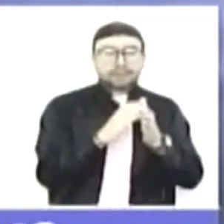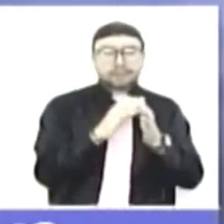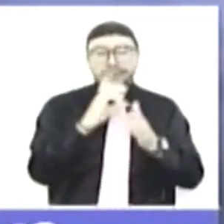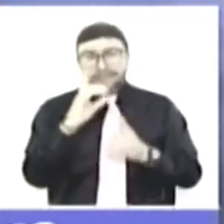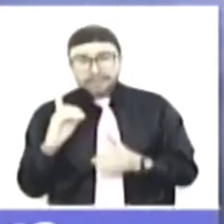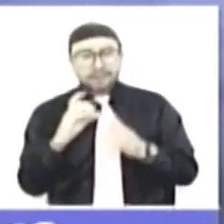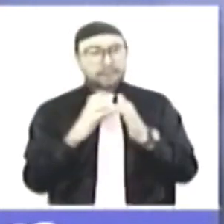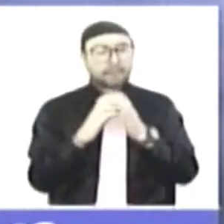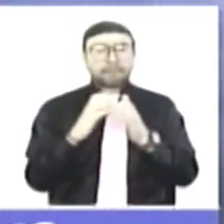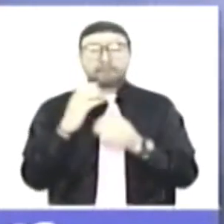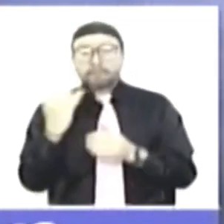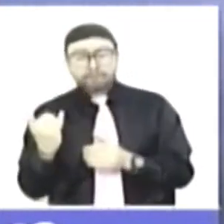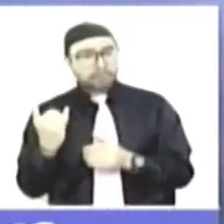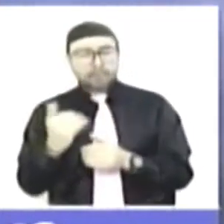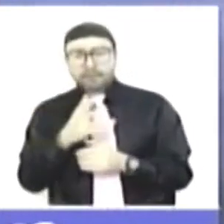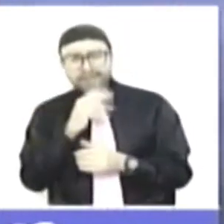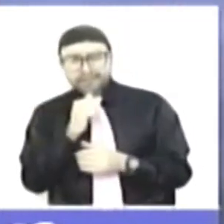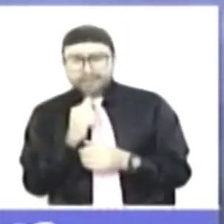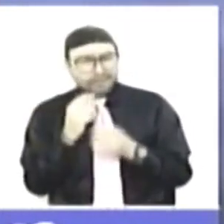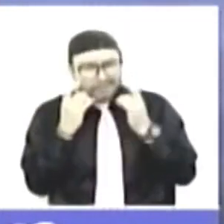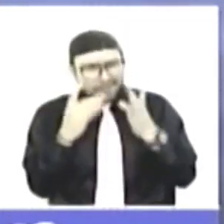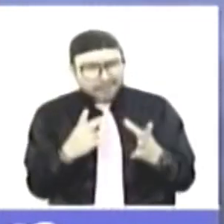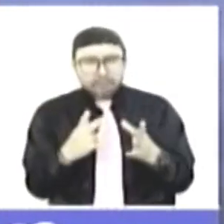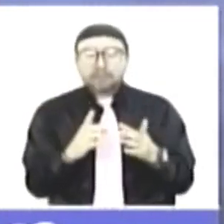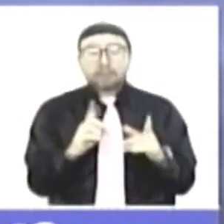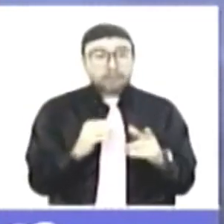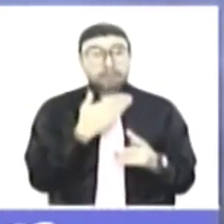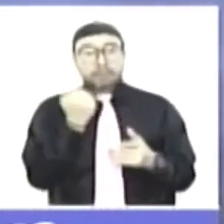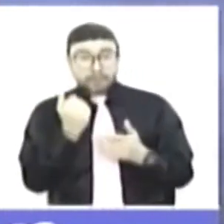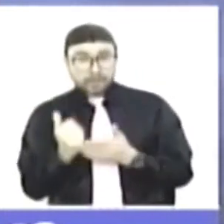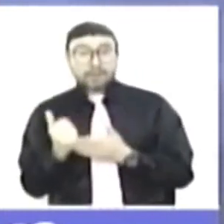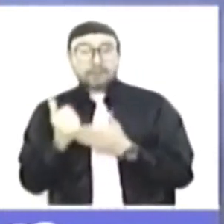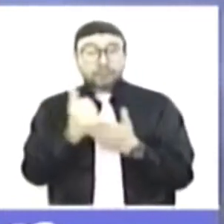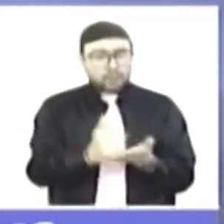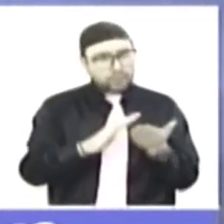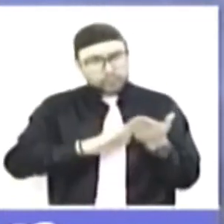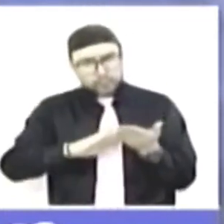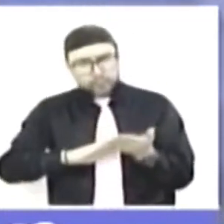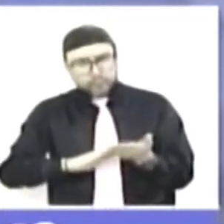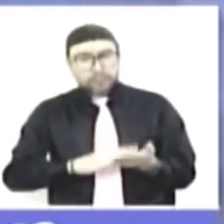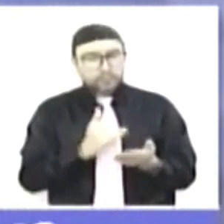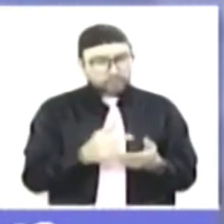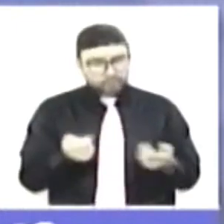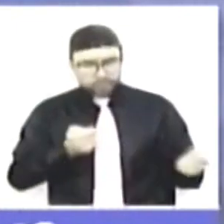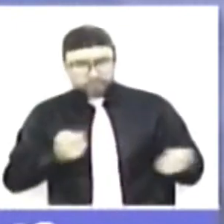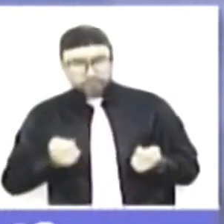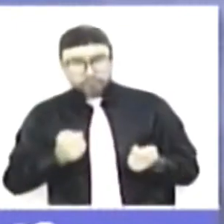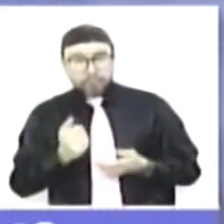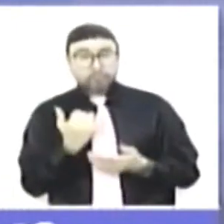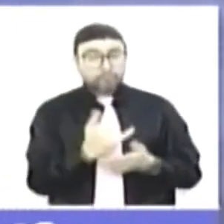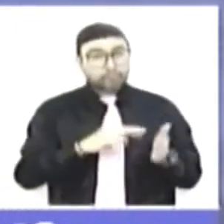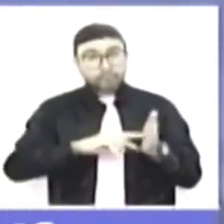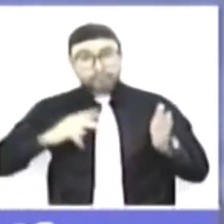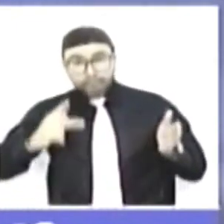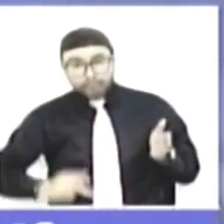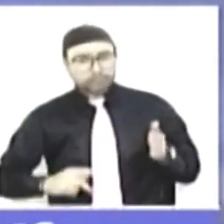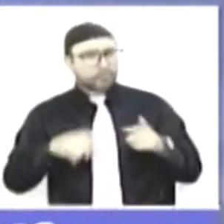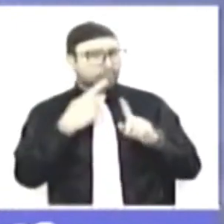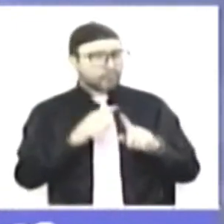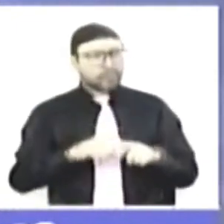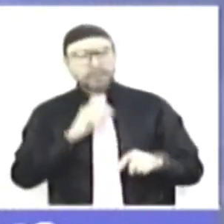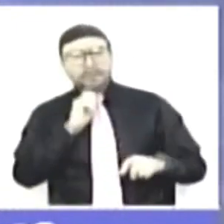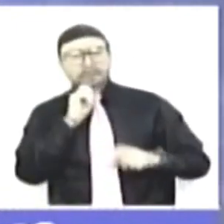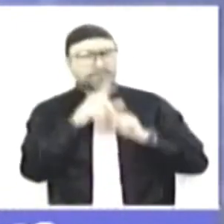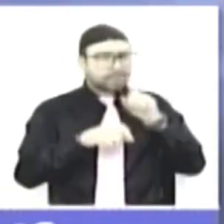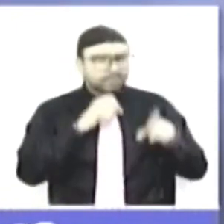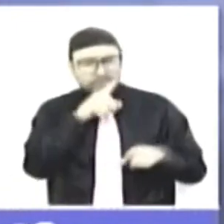pobres ni vulnerables. Y tiene mejoras significativas también en términos de operatividad, tecnología. Se hace toda la encuesta